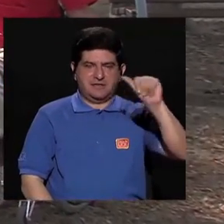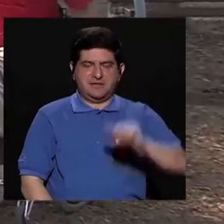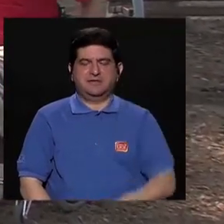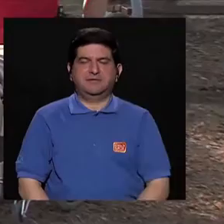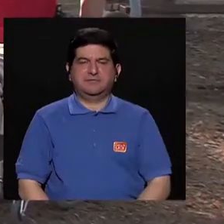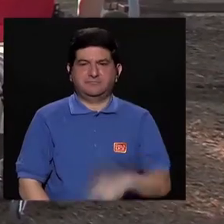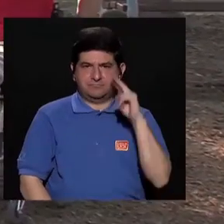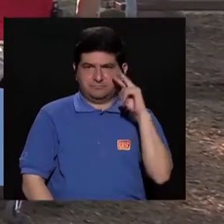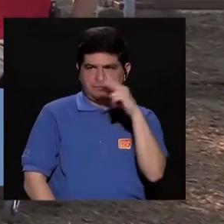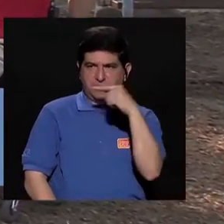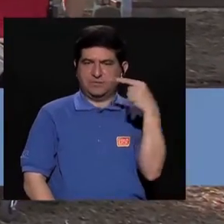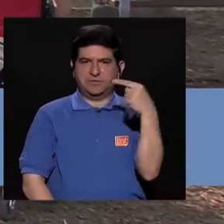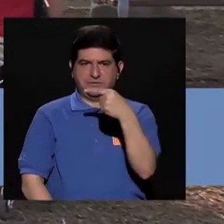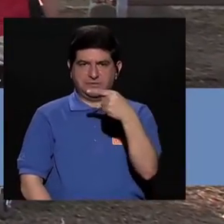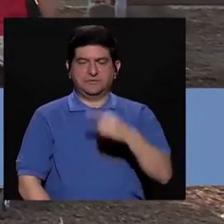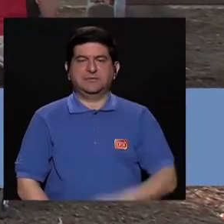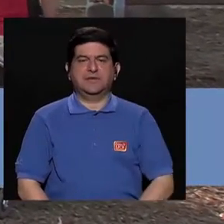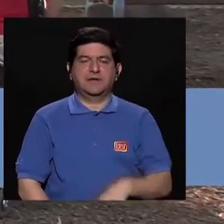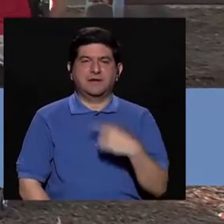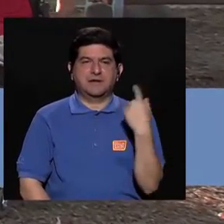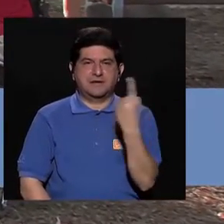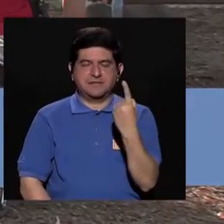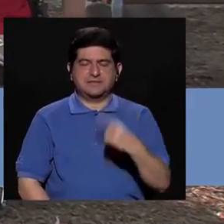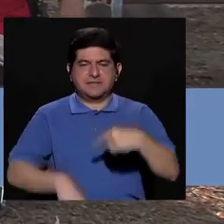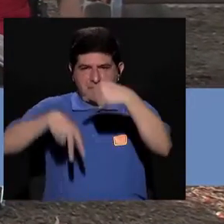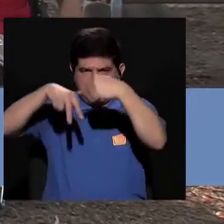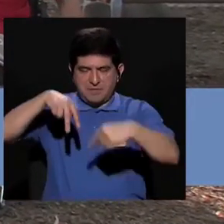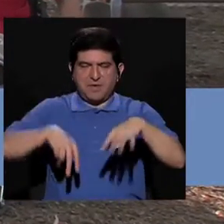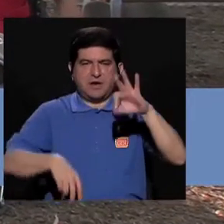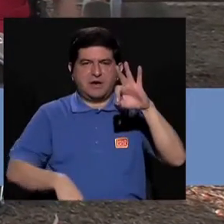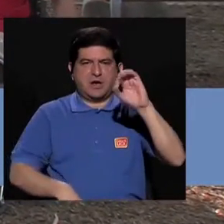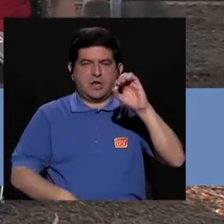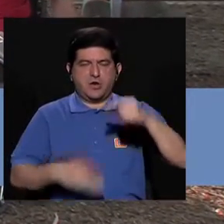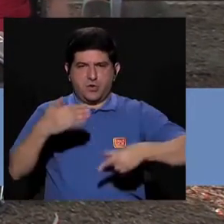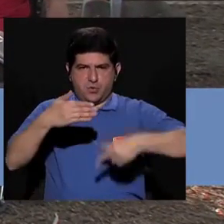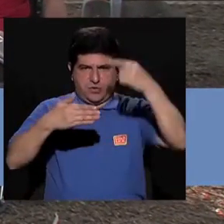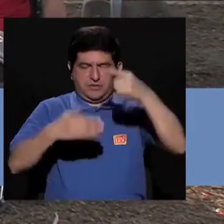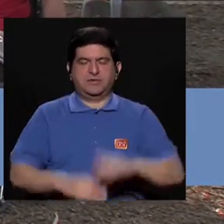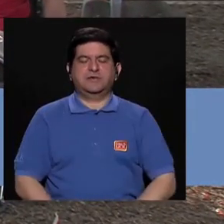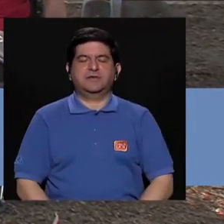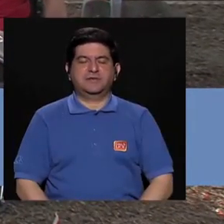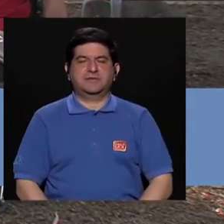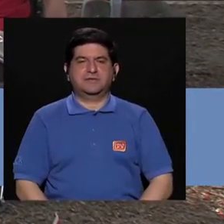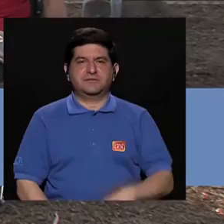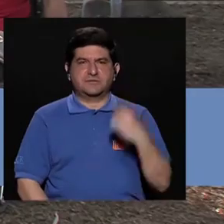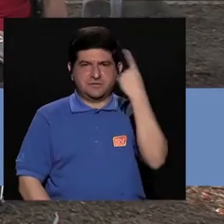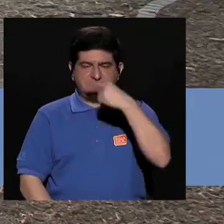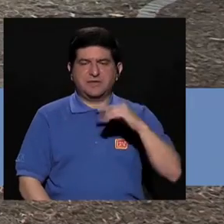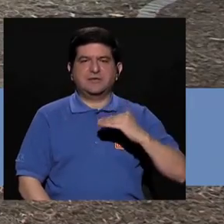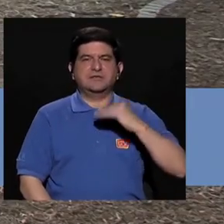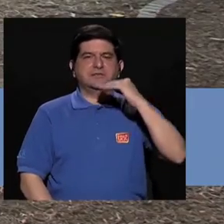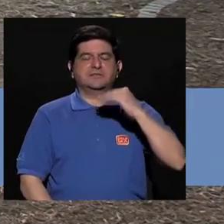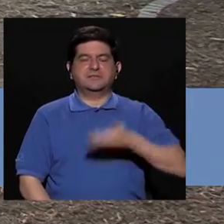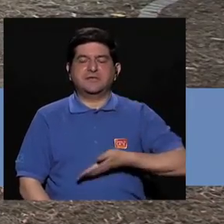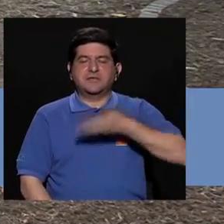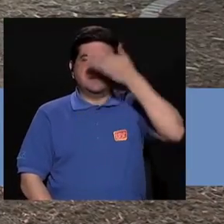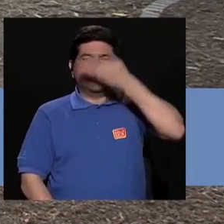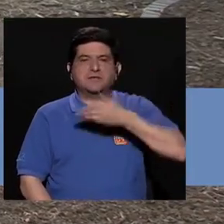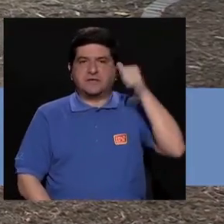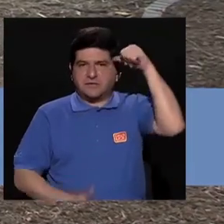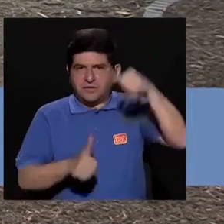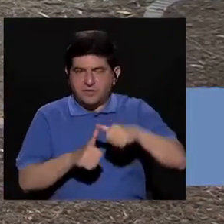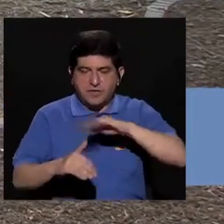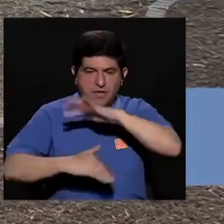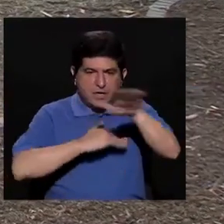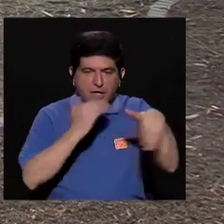bajamos, siempre la pierna en 90 grados, glúteos hacia atrás, cabeza al frente, y recuerden la respiración. Para